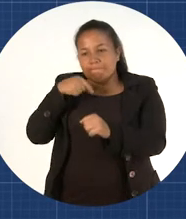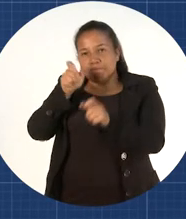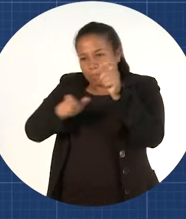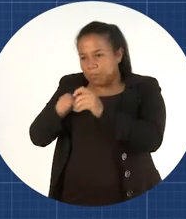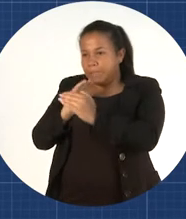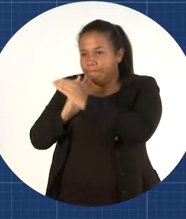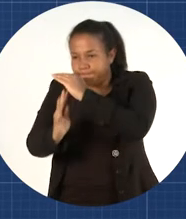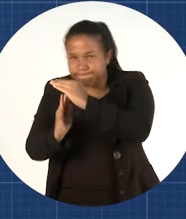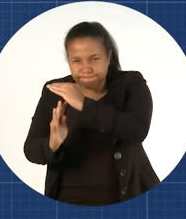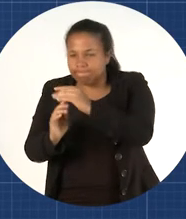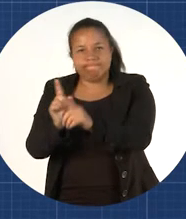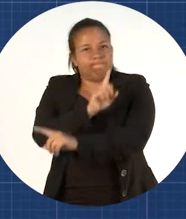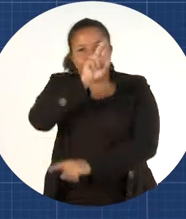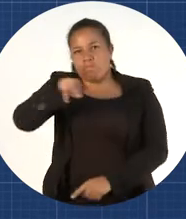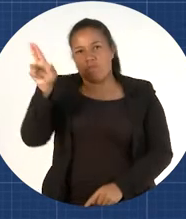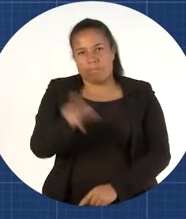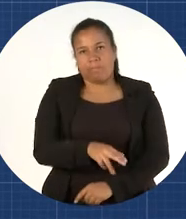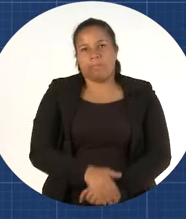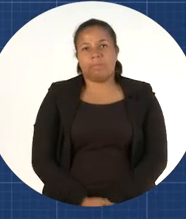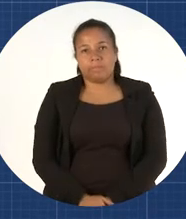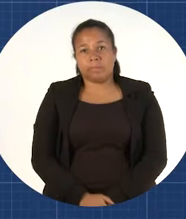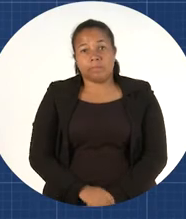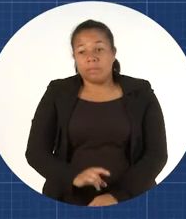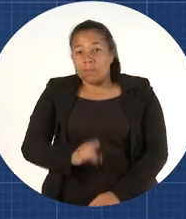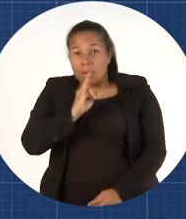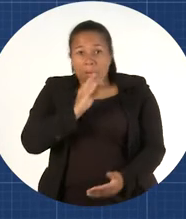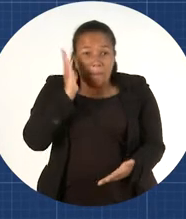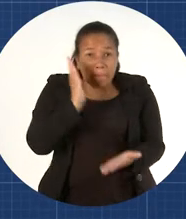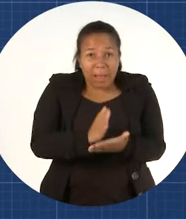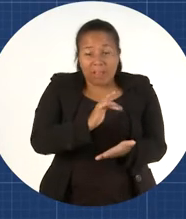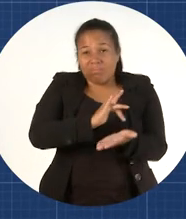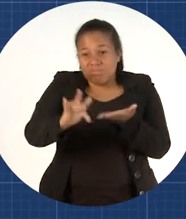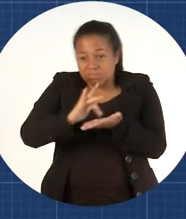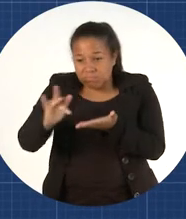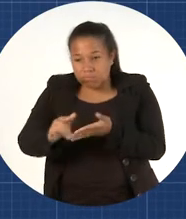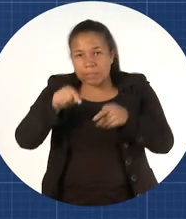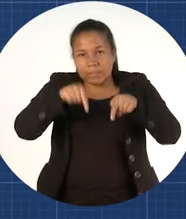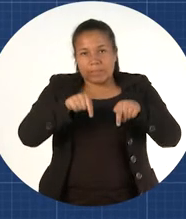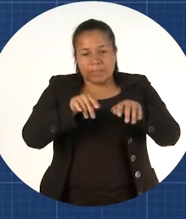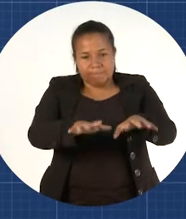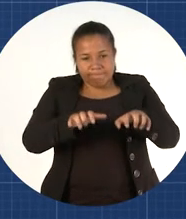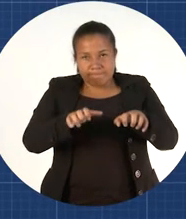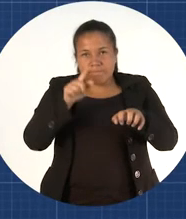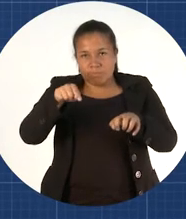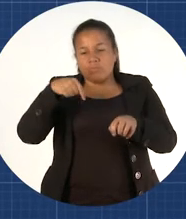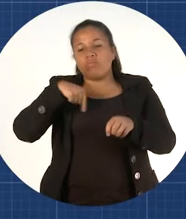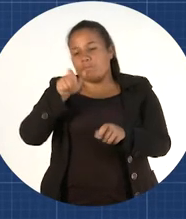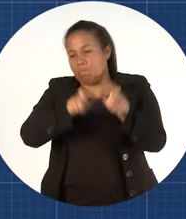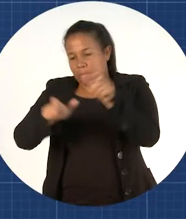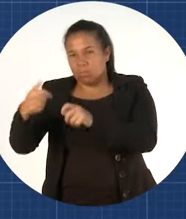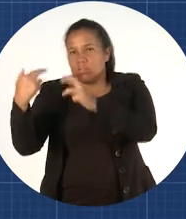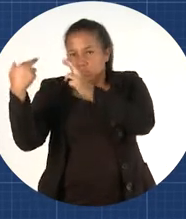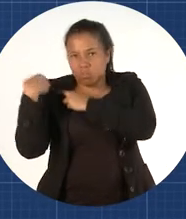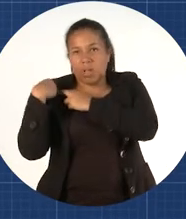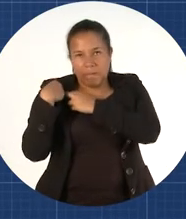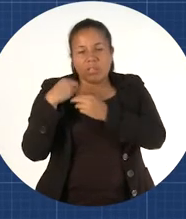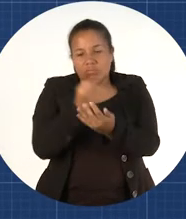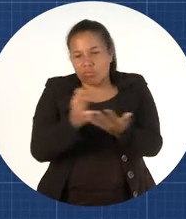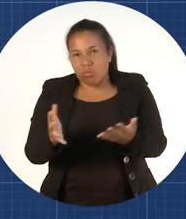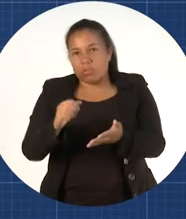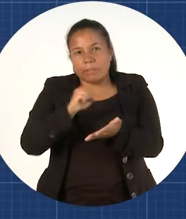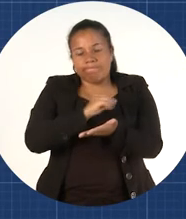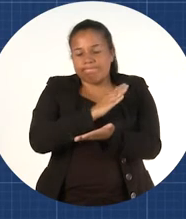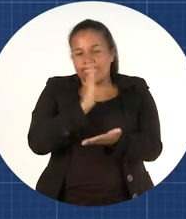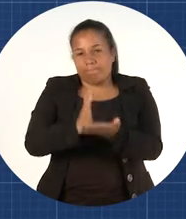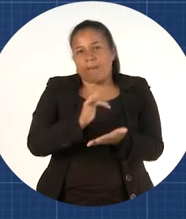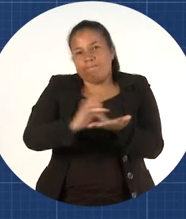en caso de emergencia este auditorio cuenta con el equipo de emergencias necesario y en caso